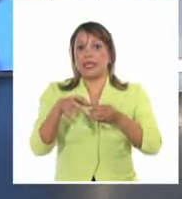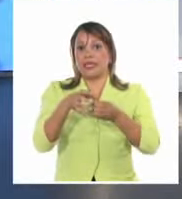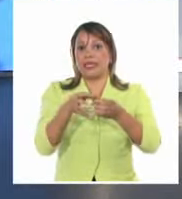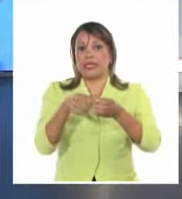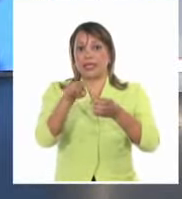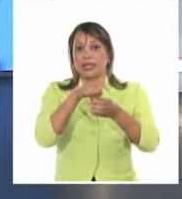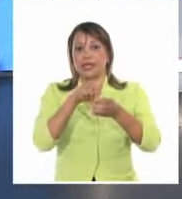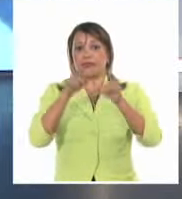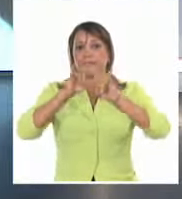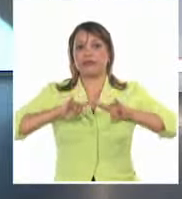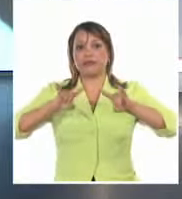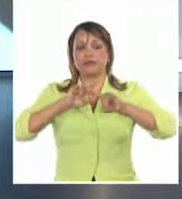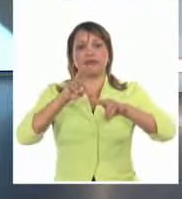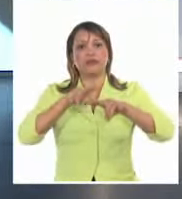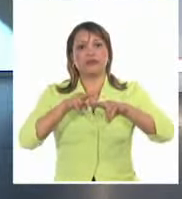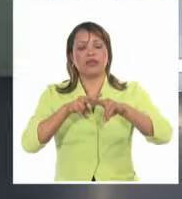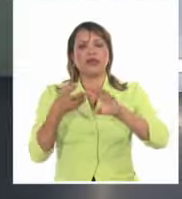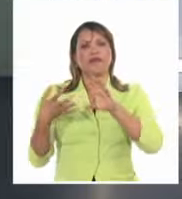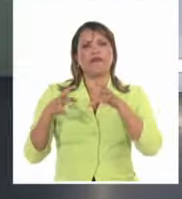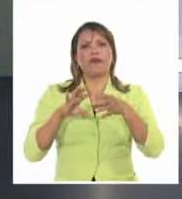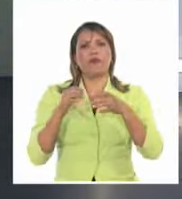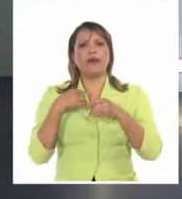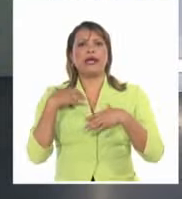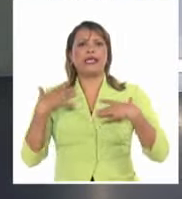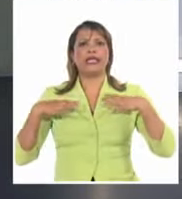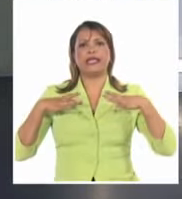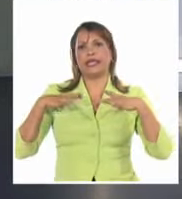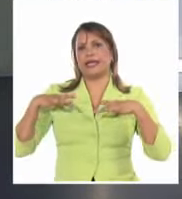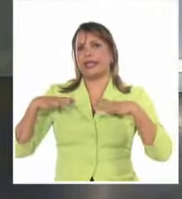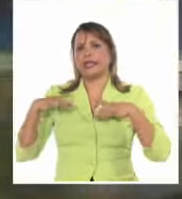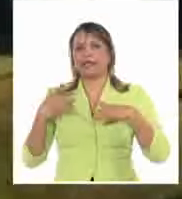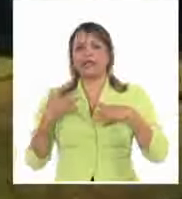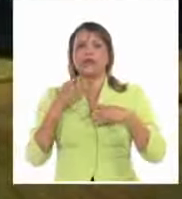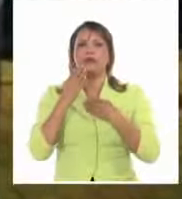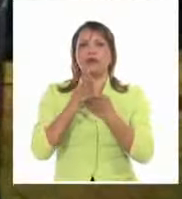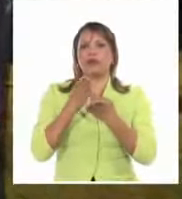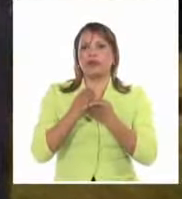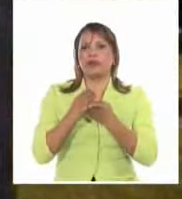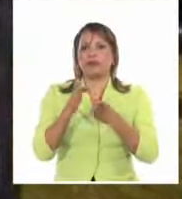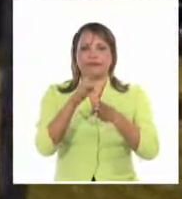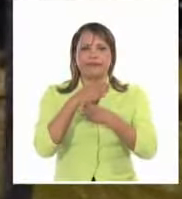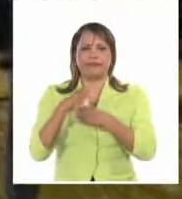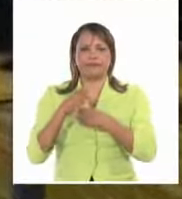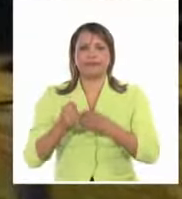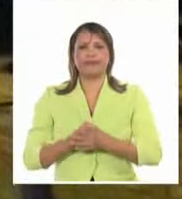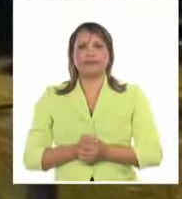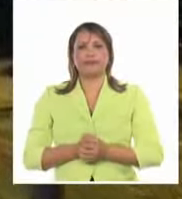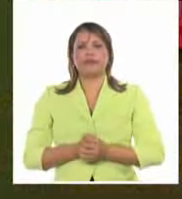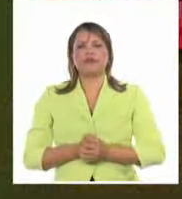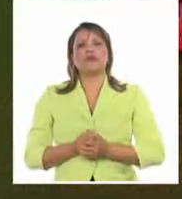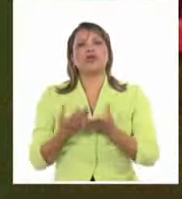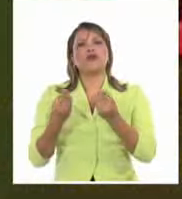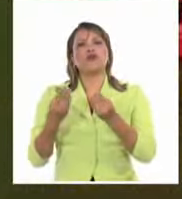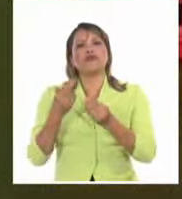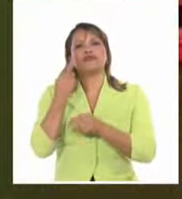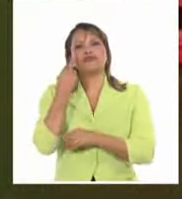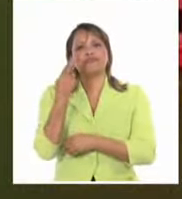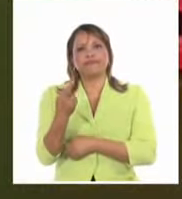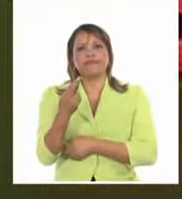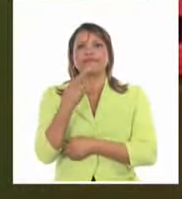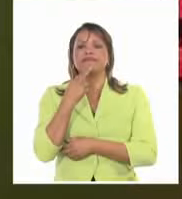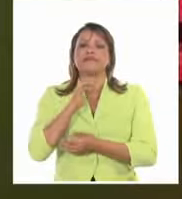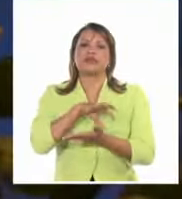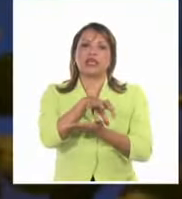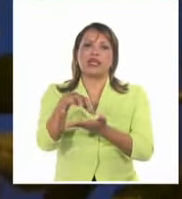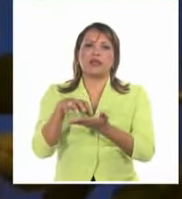destaca por su carácter recreativo, científico y educativo. Y en su devenir son muchos los reconocimientos que así la avalan,